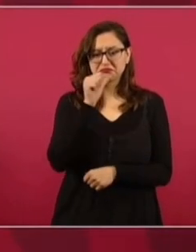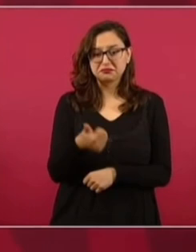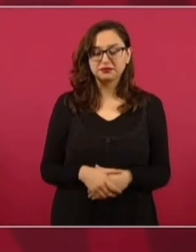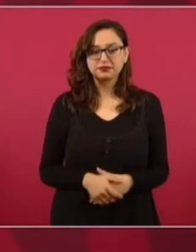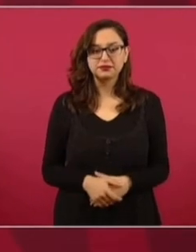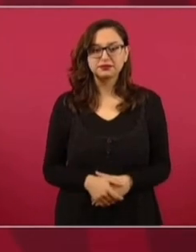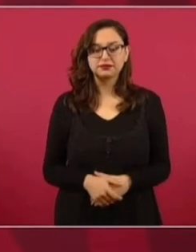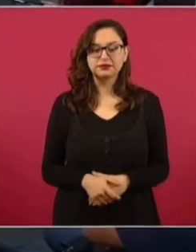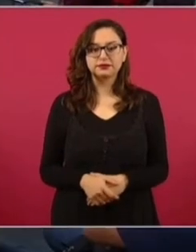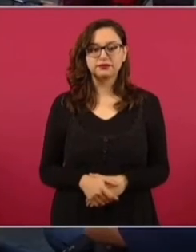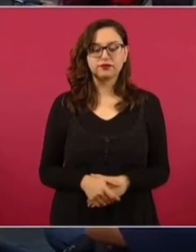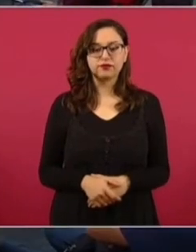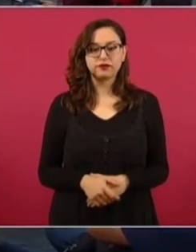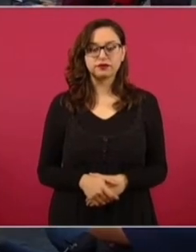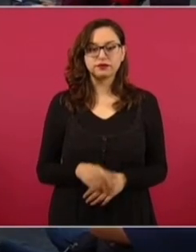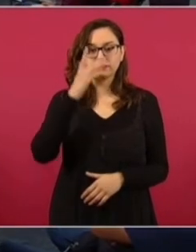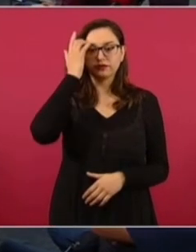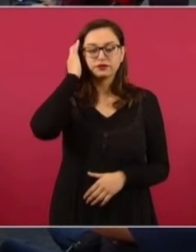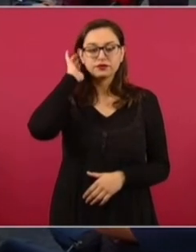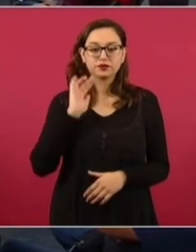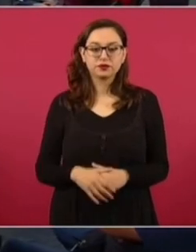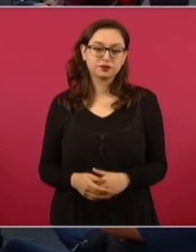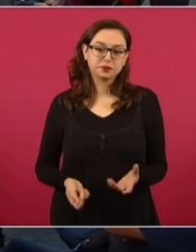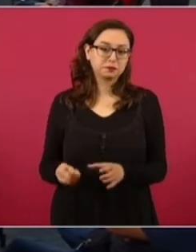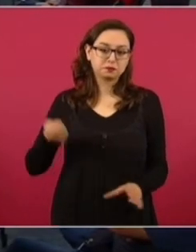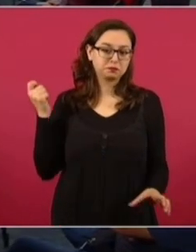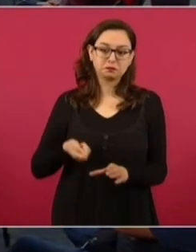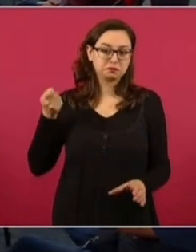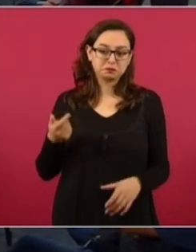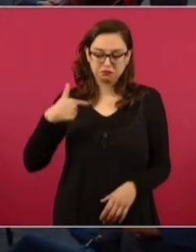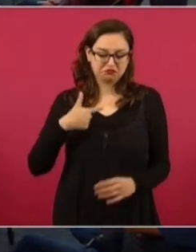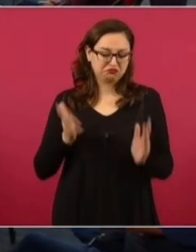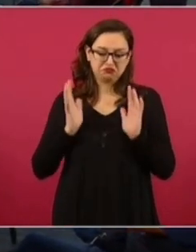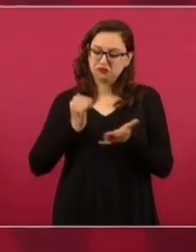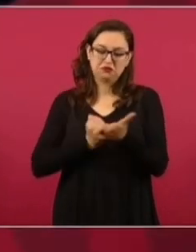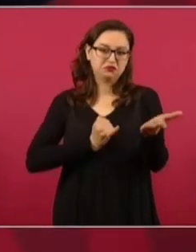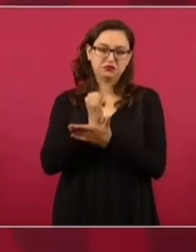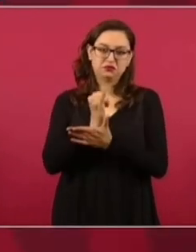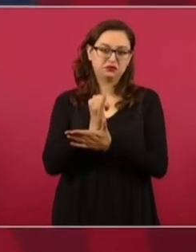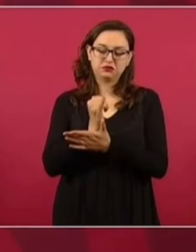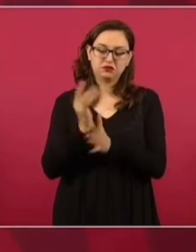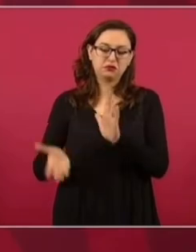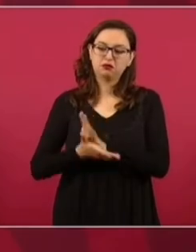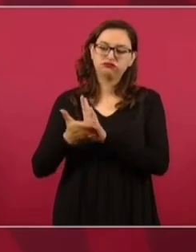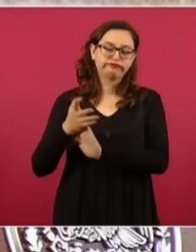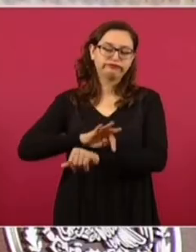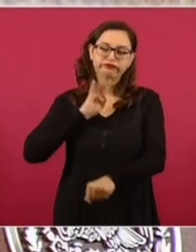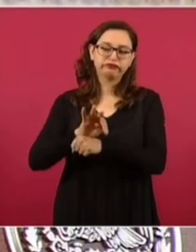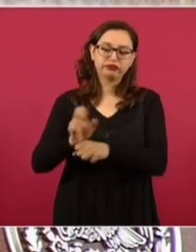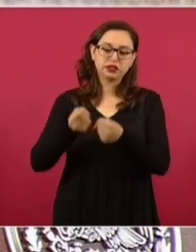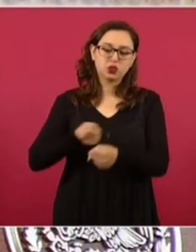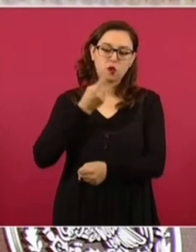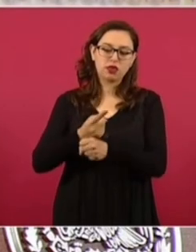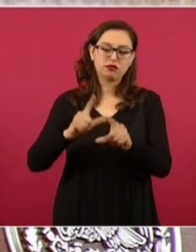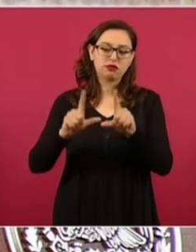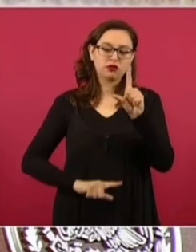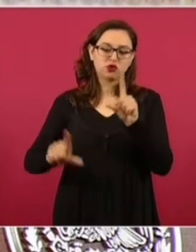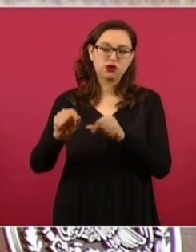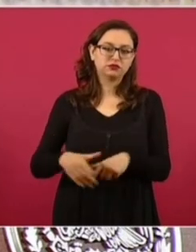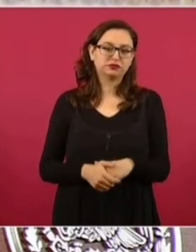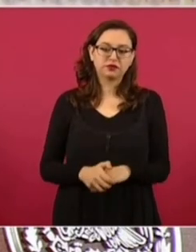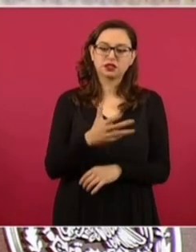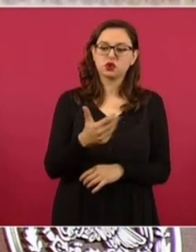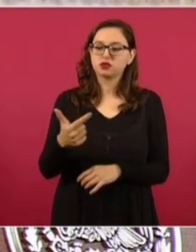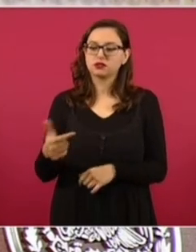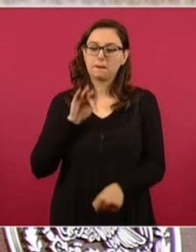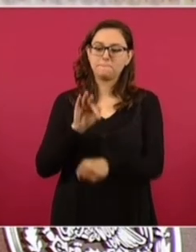porque ya hay un decreto, o sea que ampara el Tramo 5,